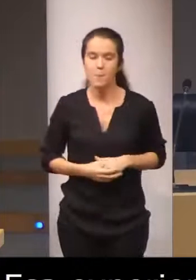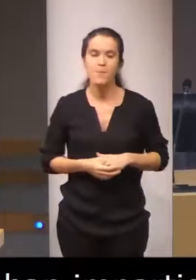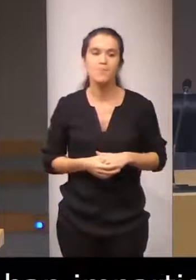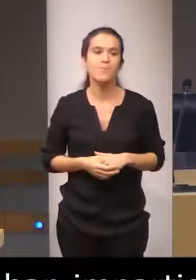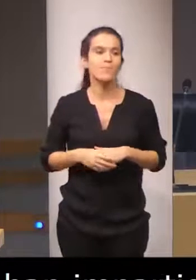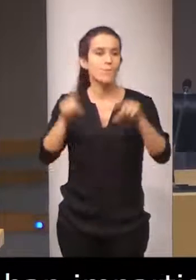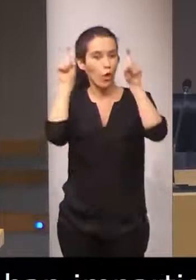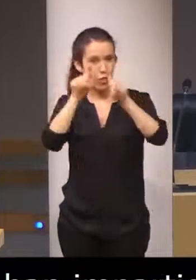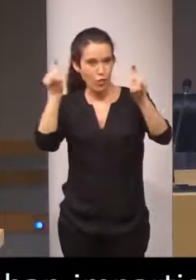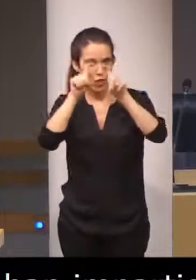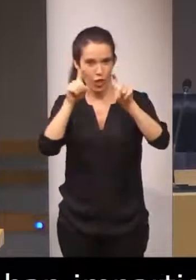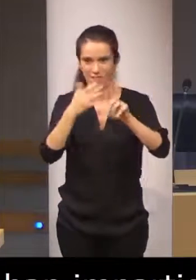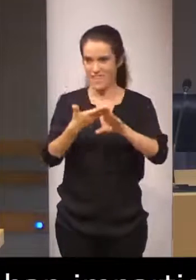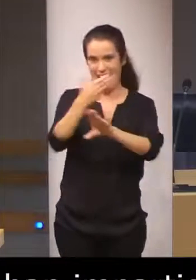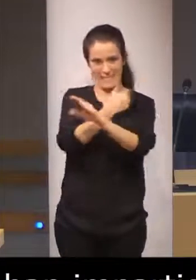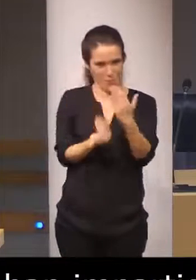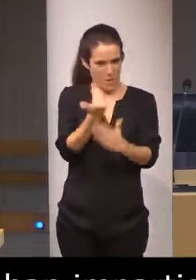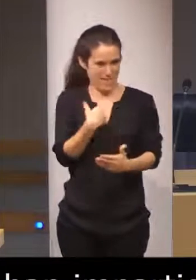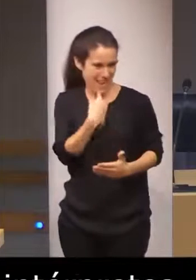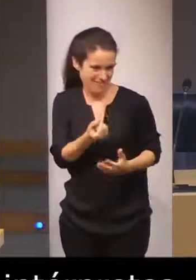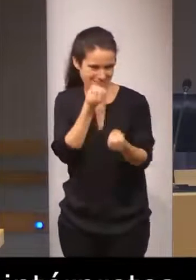docentes que hice mención en mi intervención esta mañana